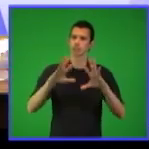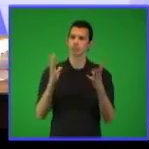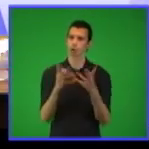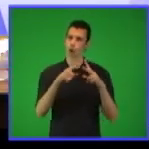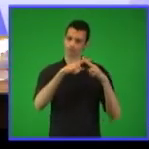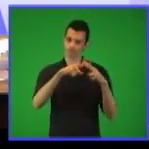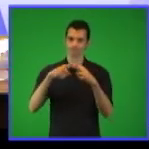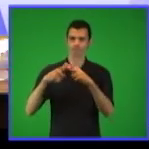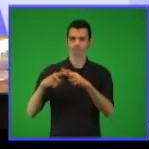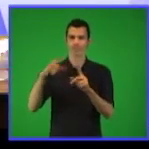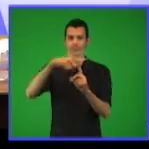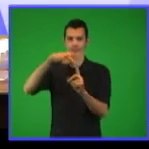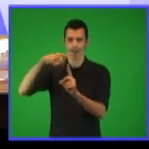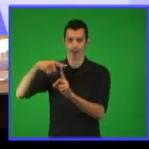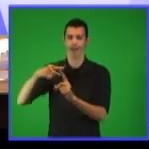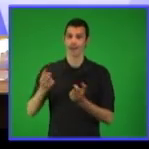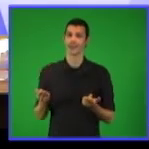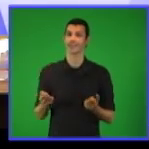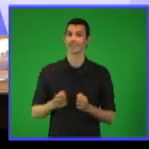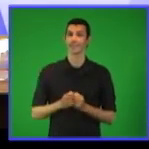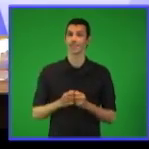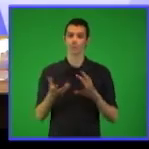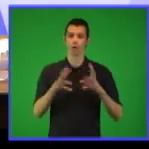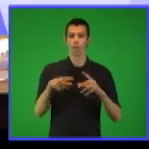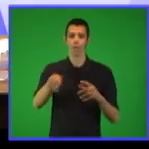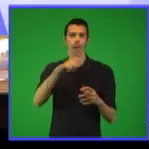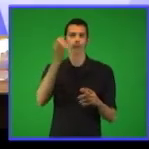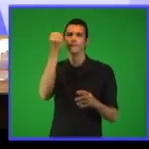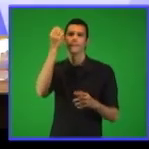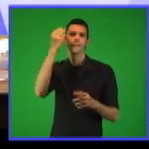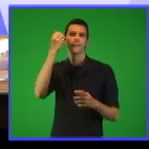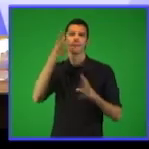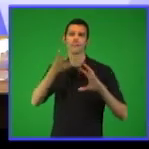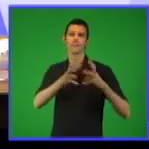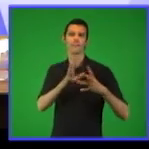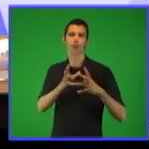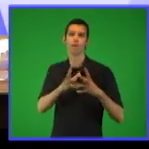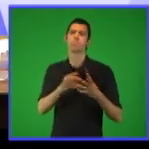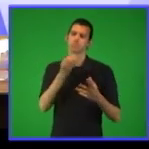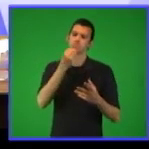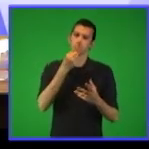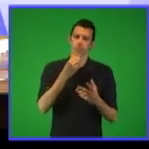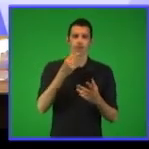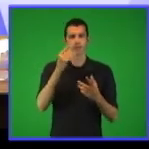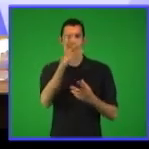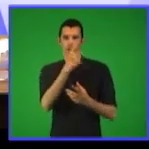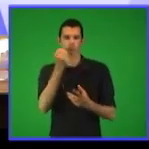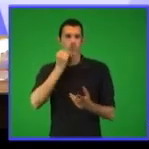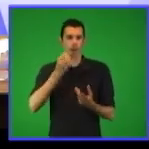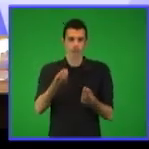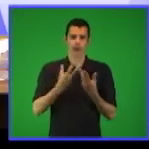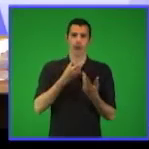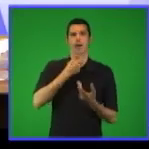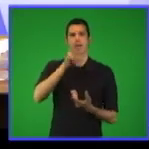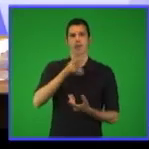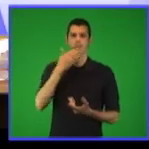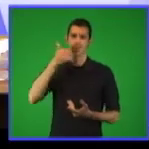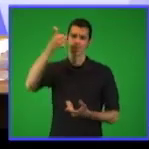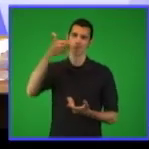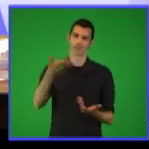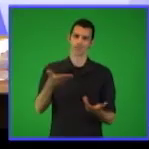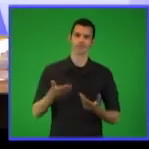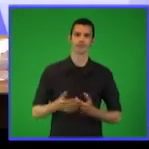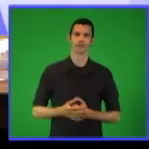y el nivel de creatividad con que ustedes las desarrollen. Orientaremos ahora el tema